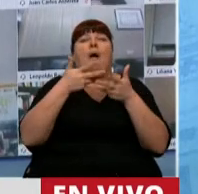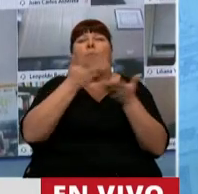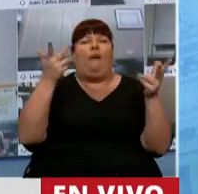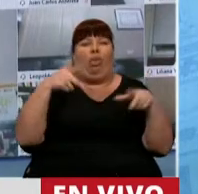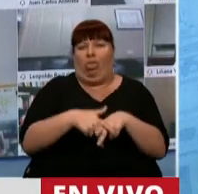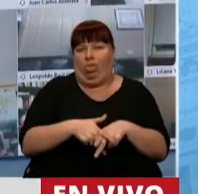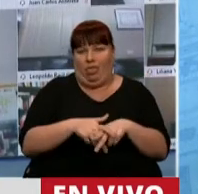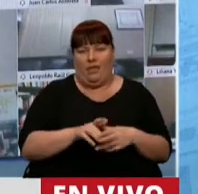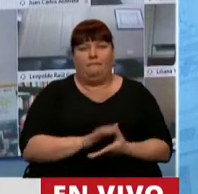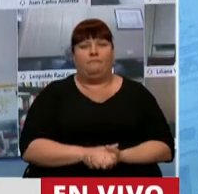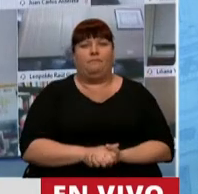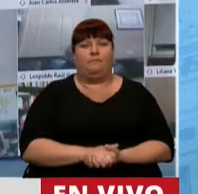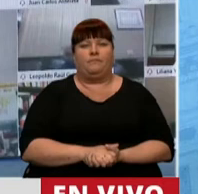pública.